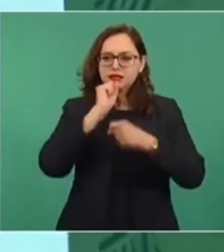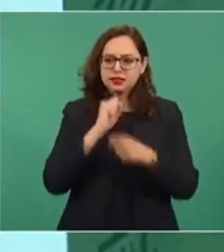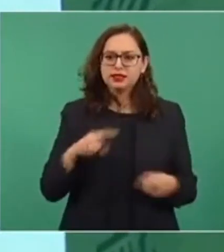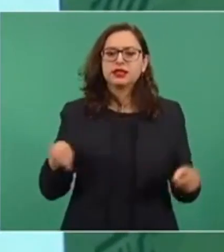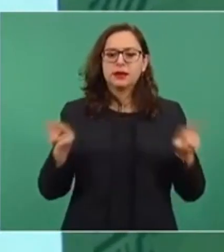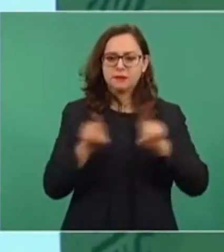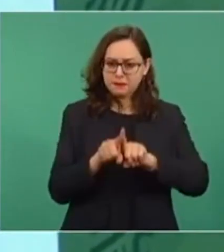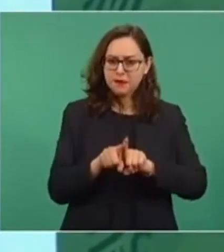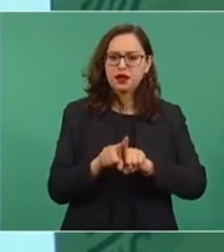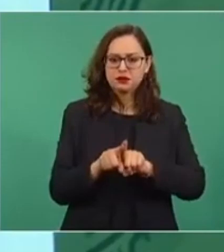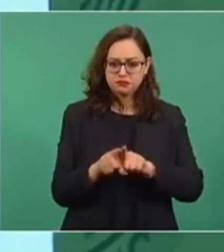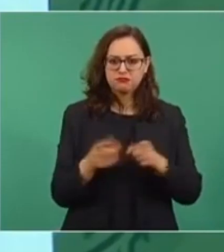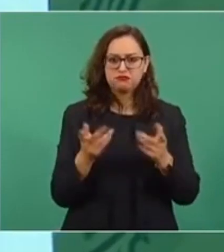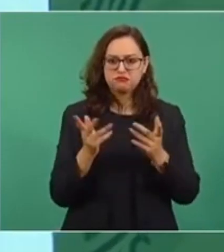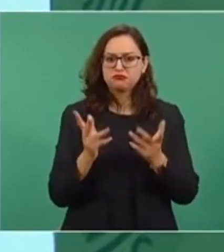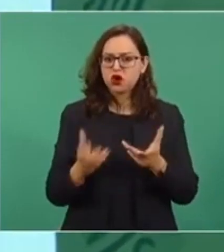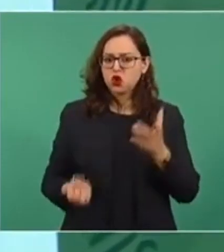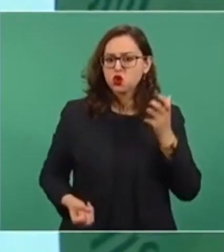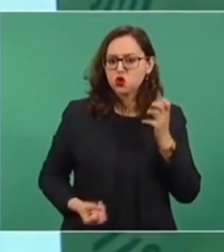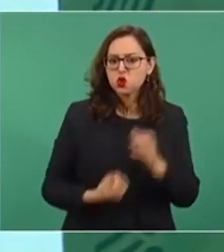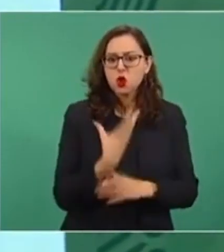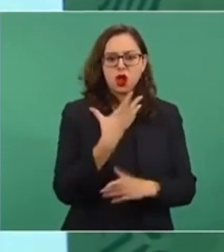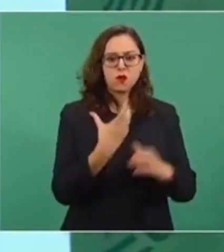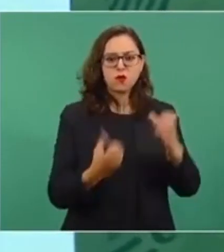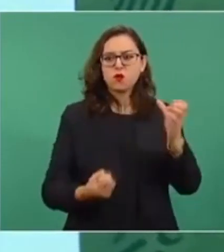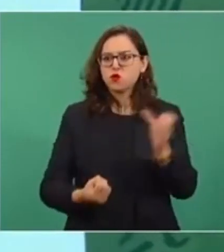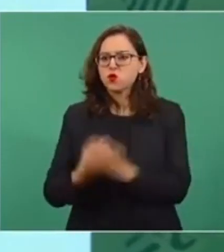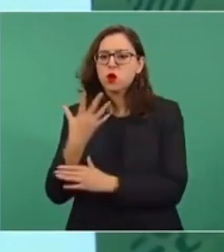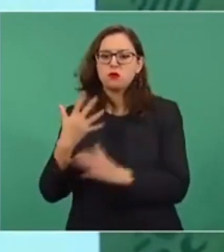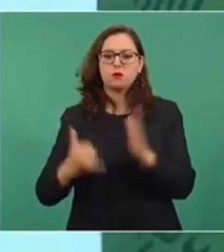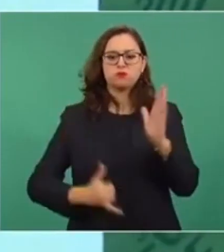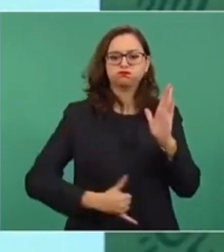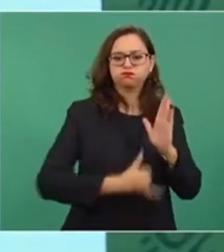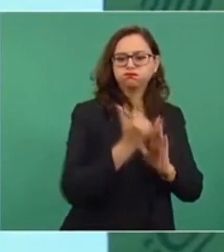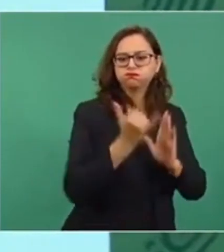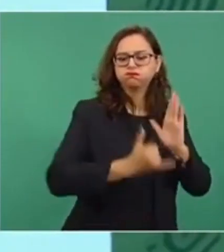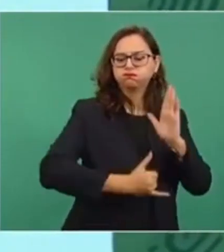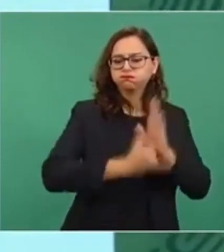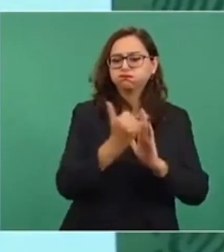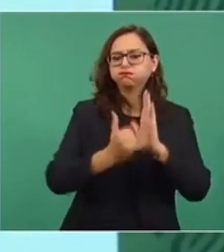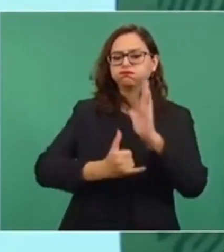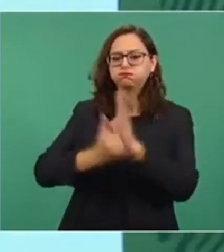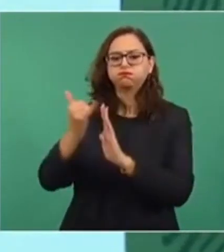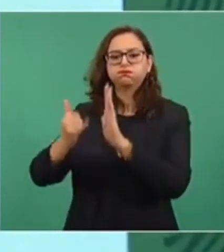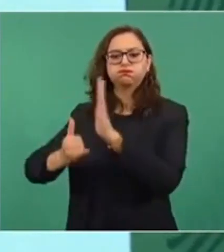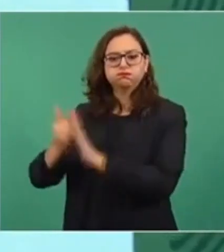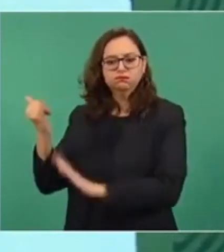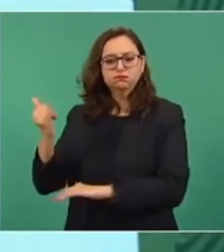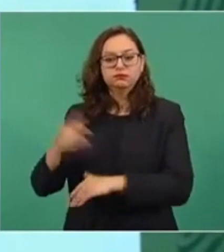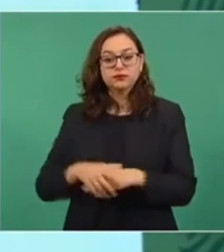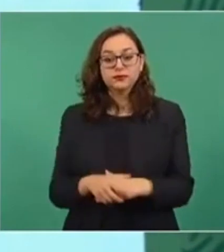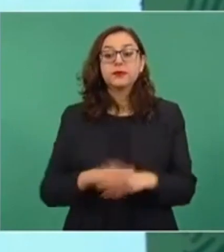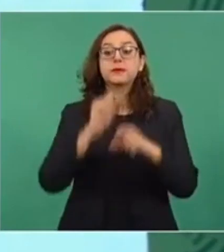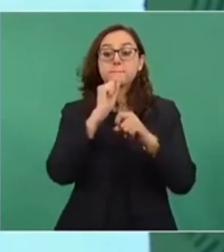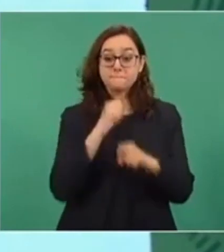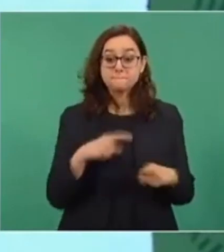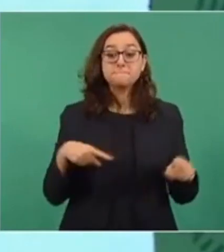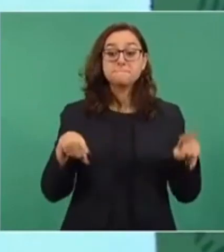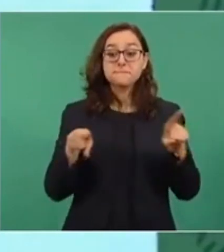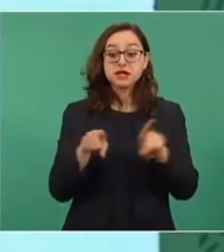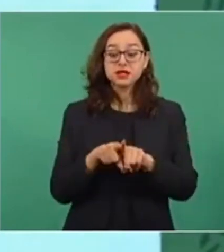para construir nuevos espacios arquitectónicos y se le da